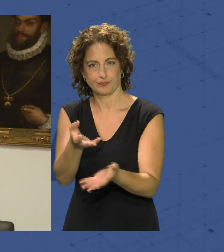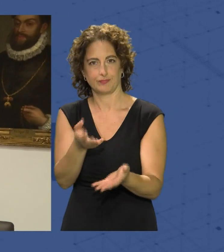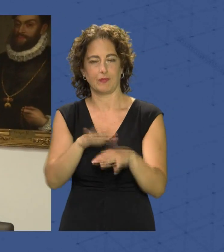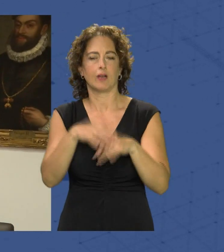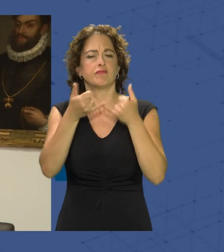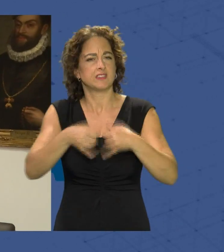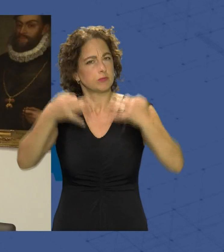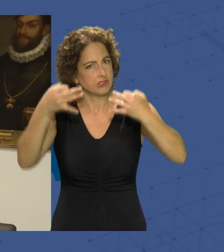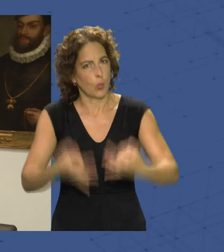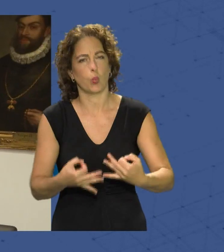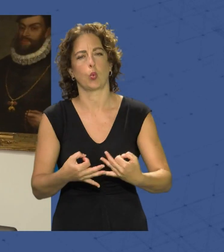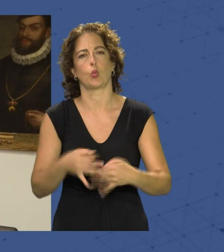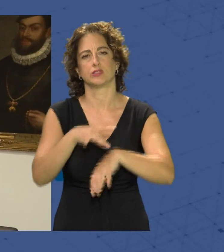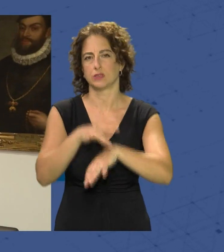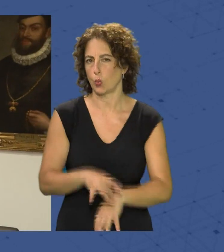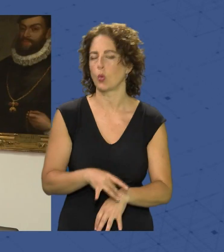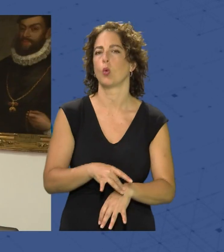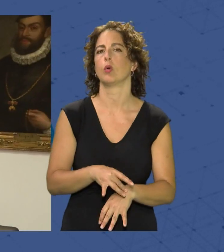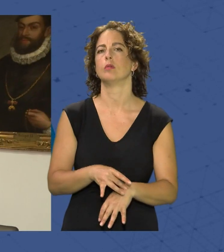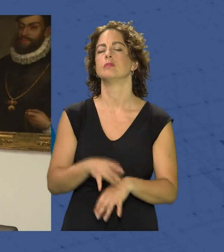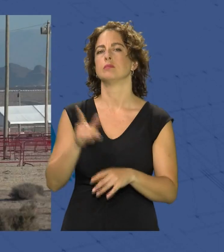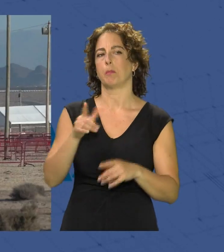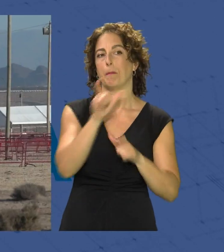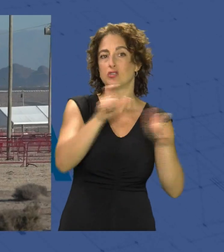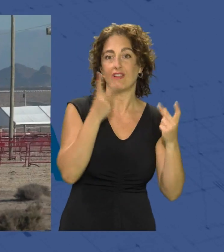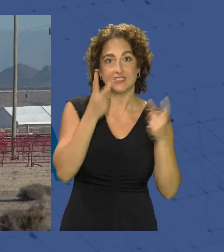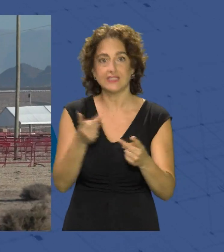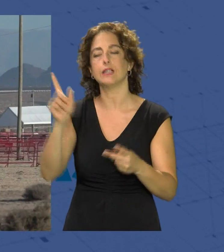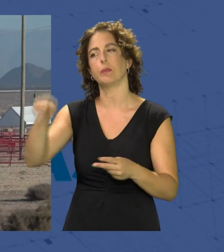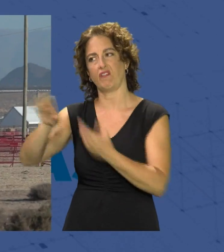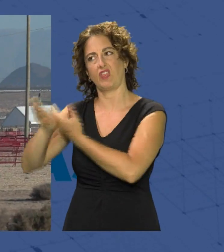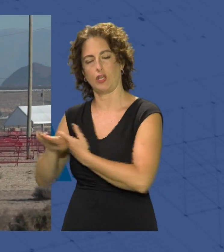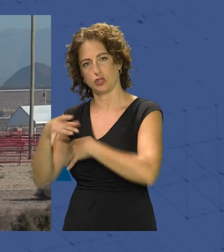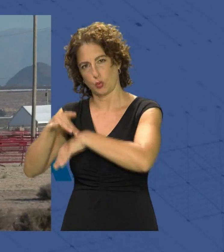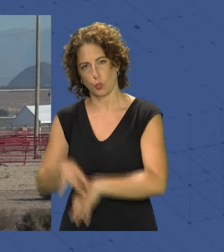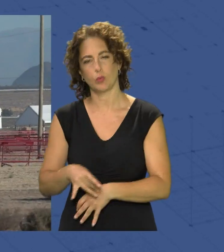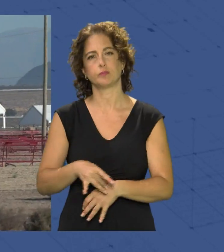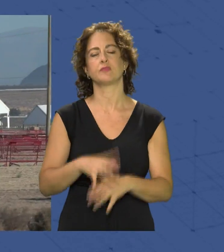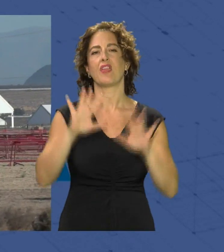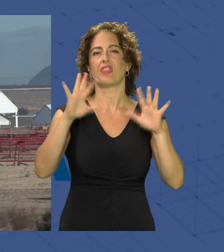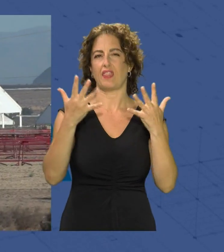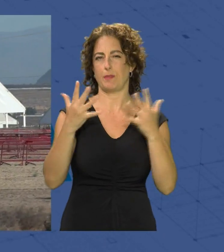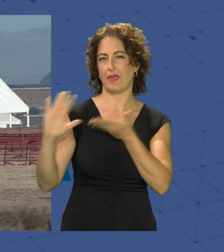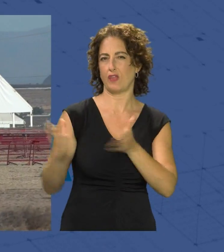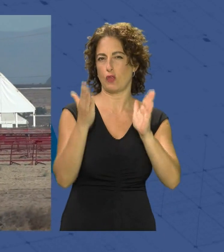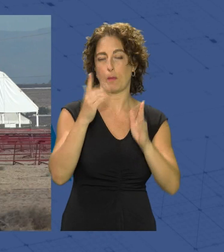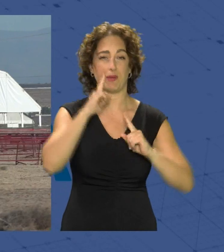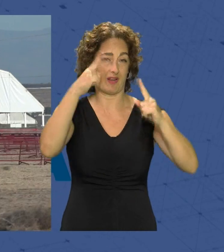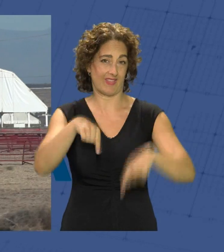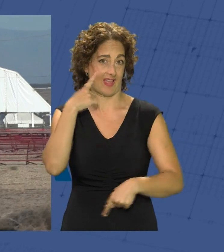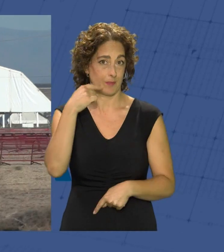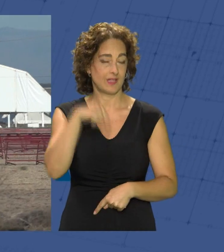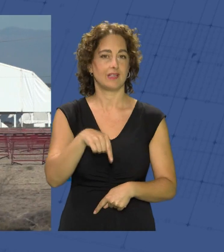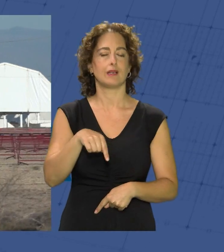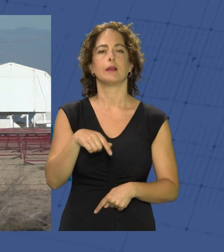un festival seguro no solamente para los visitantes sino también para los vecinos En su décima edición siendo la primera vez que el Dream Beach se celebra en la capital almeriense serán